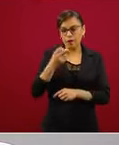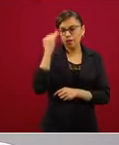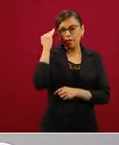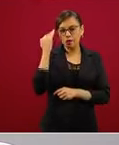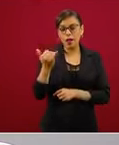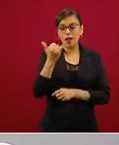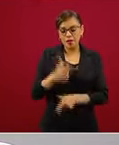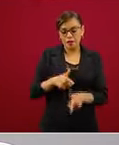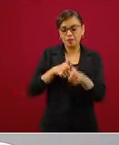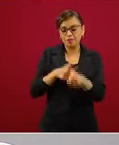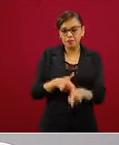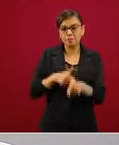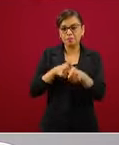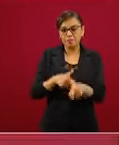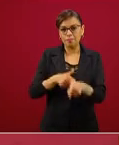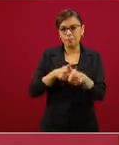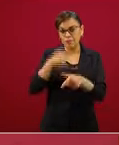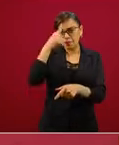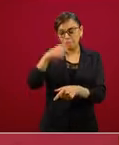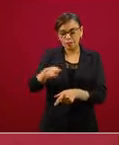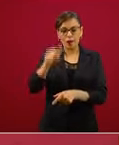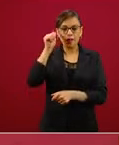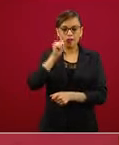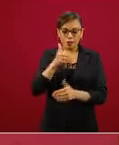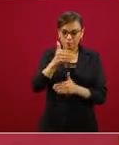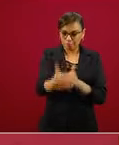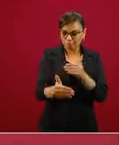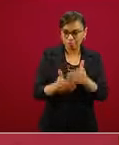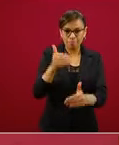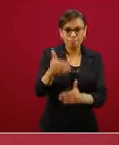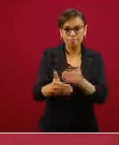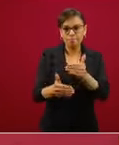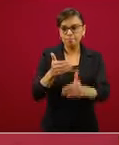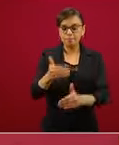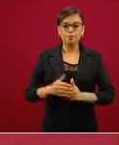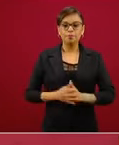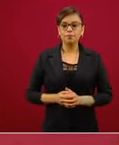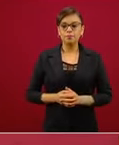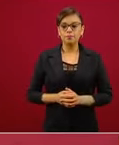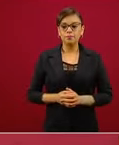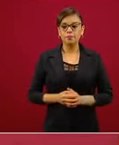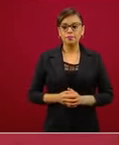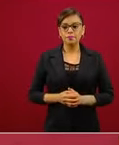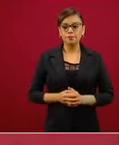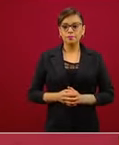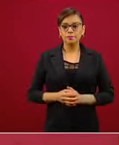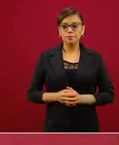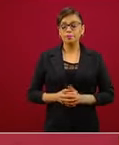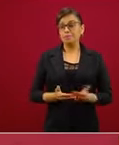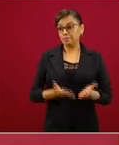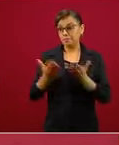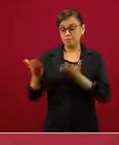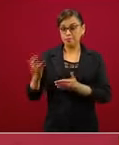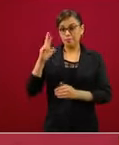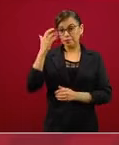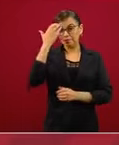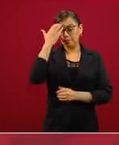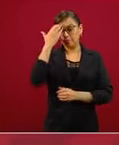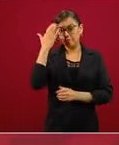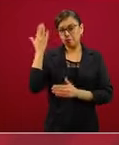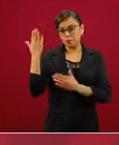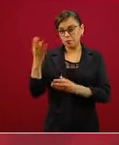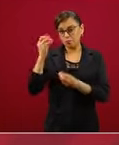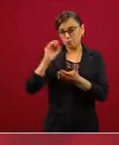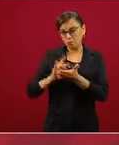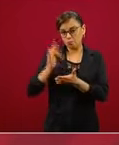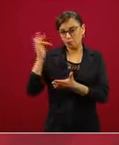seguirá siendo así hacia adelante. Por otro lado, quisiera también reconocer y agradecer el gran